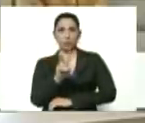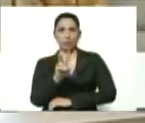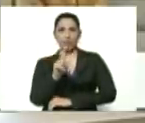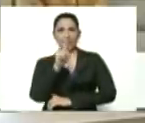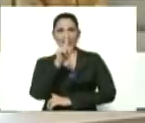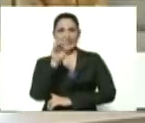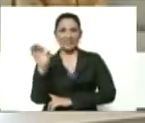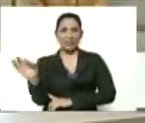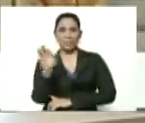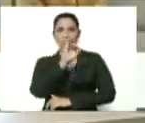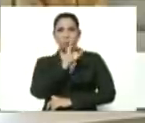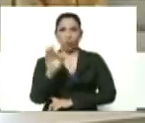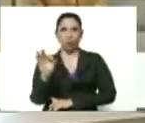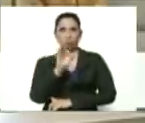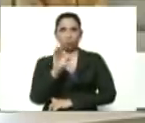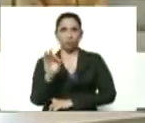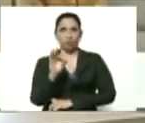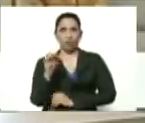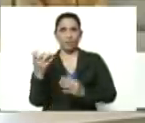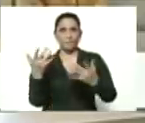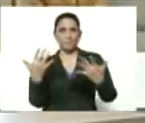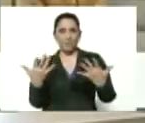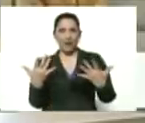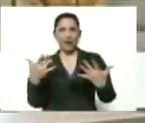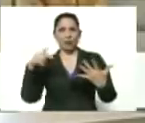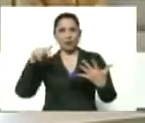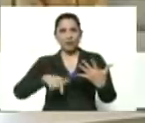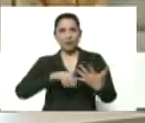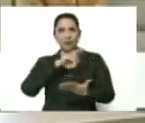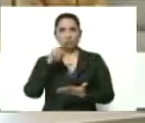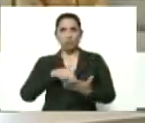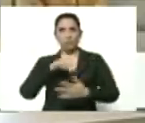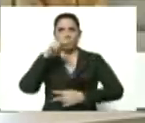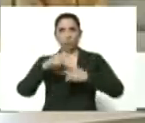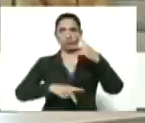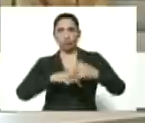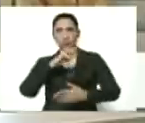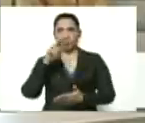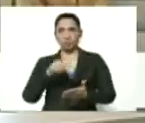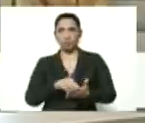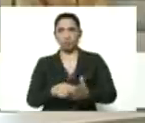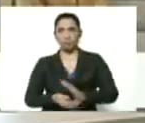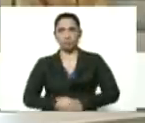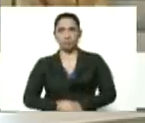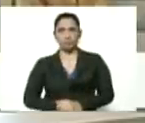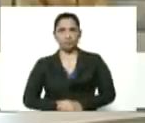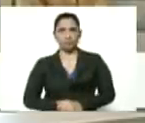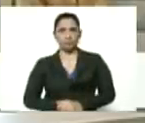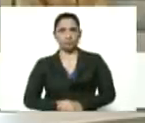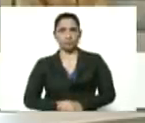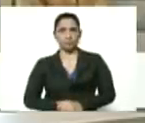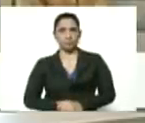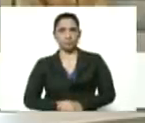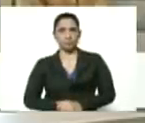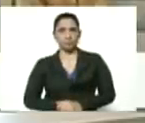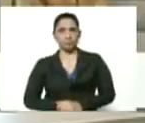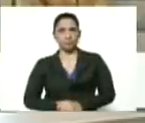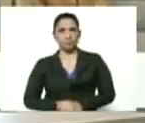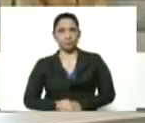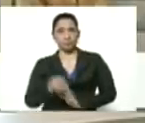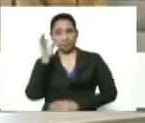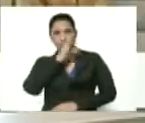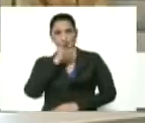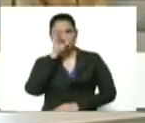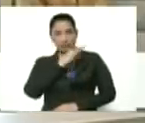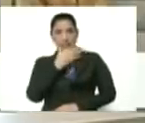% de mano de obra nacional, producción nacional, 100% este año, el pernil de